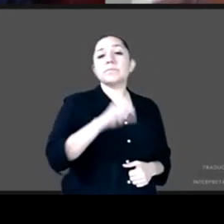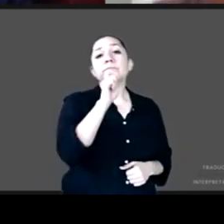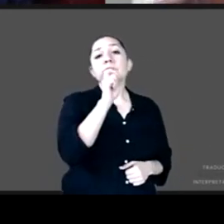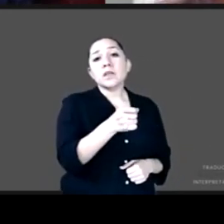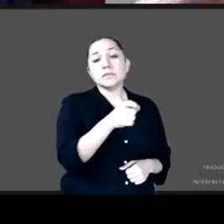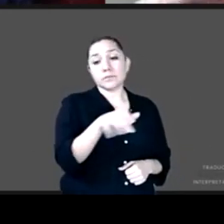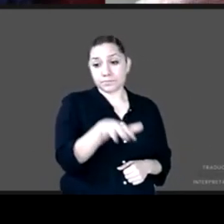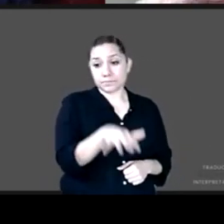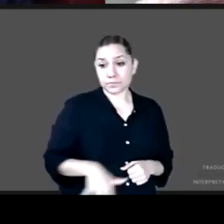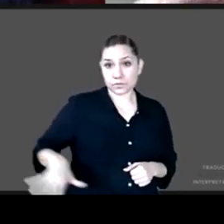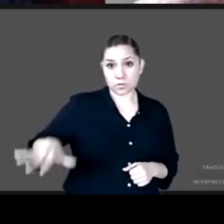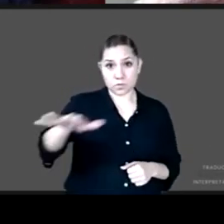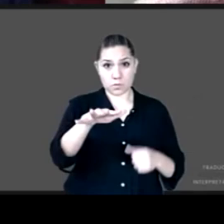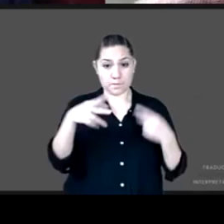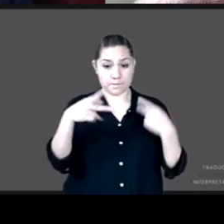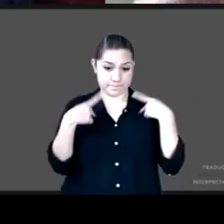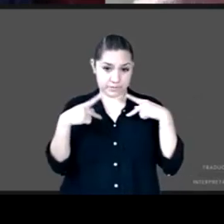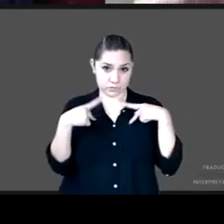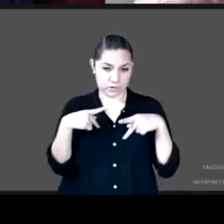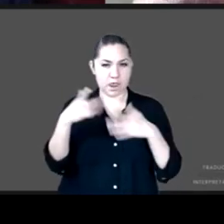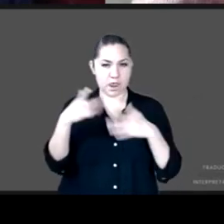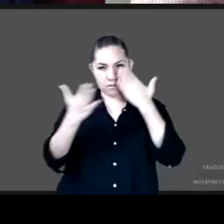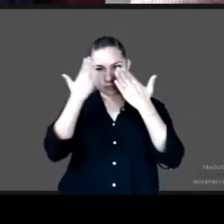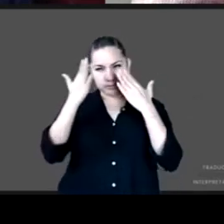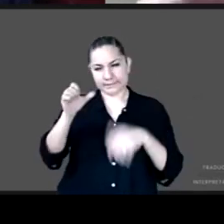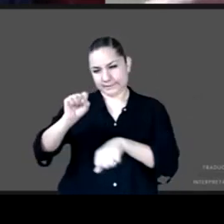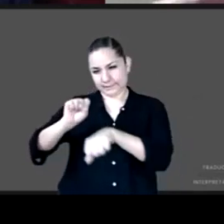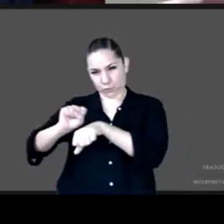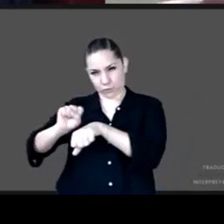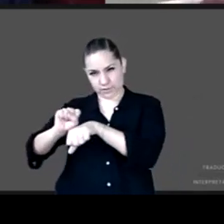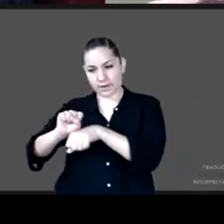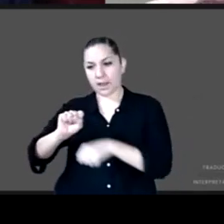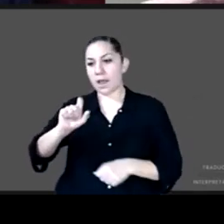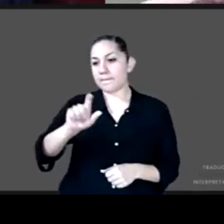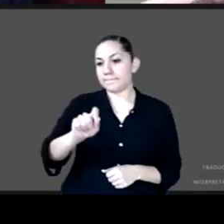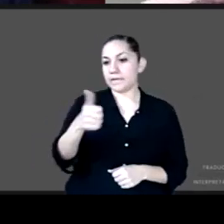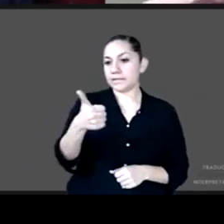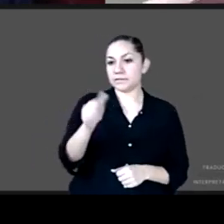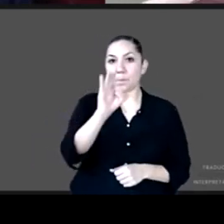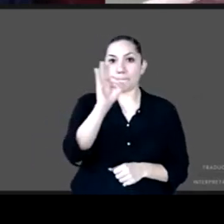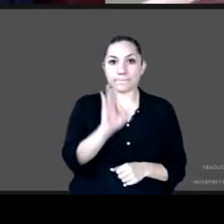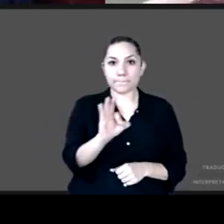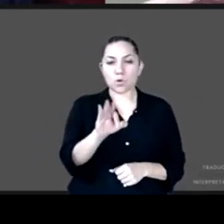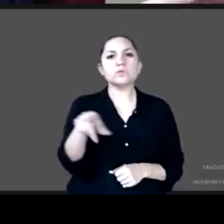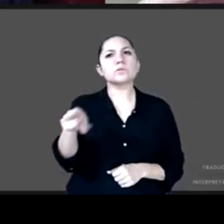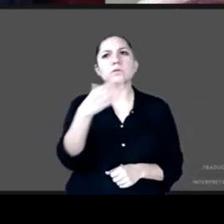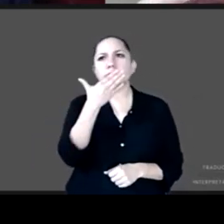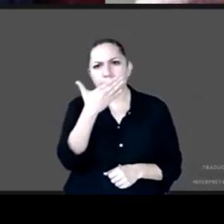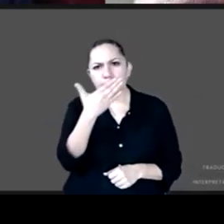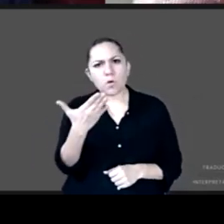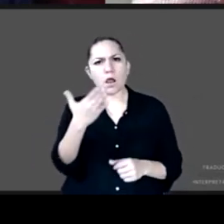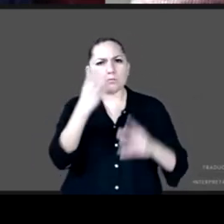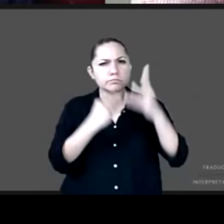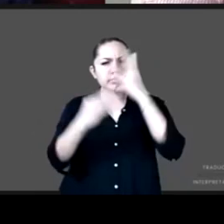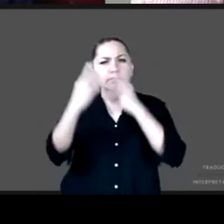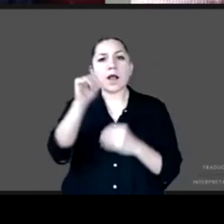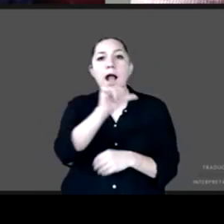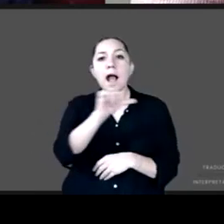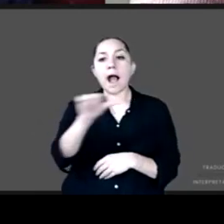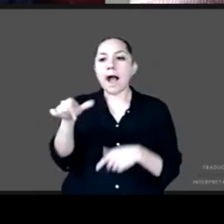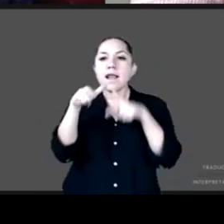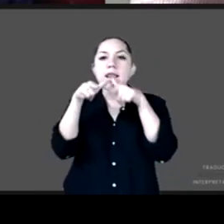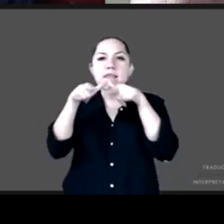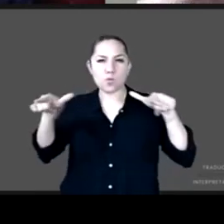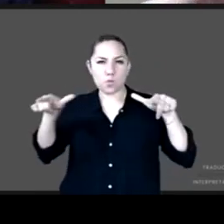26% de los estudiantes de la universidad secundaria tienen buen aprovechamiento en lenguaje y comunicación y apenas el 13%